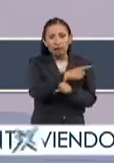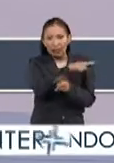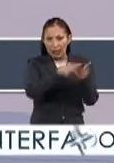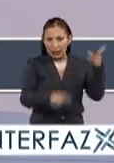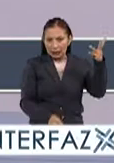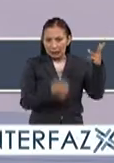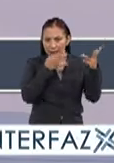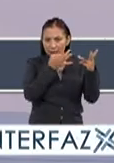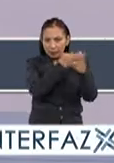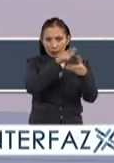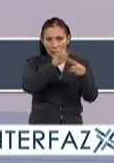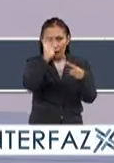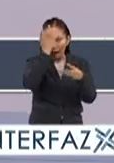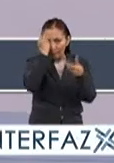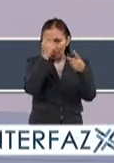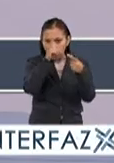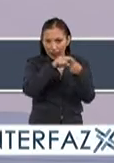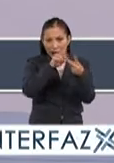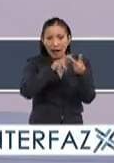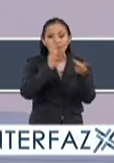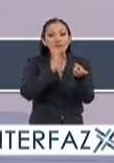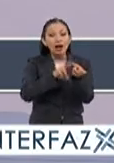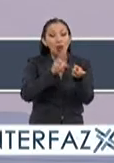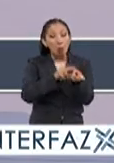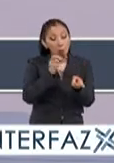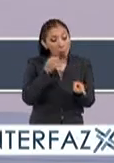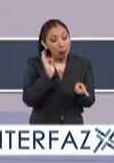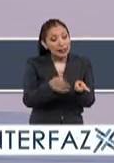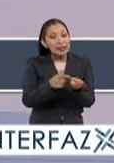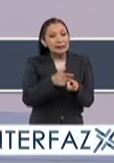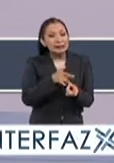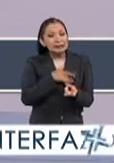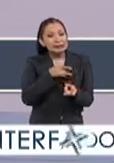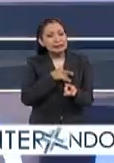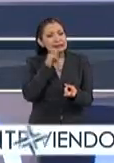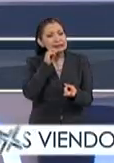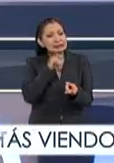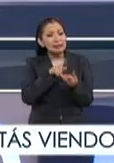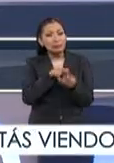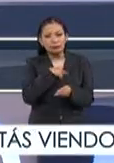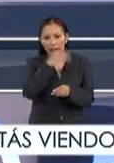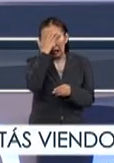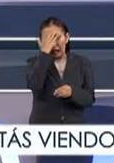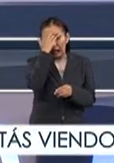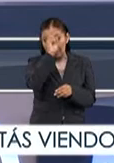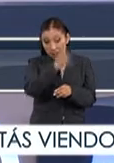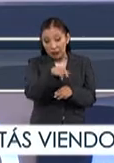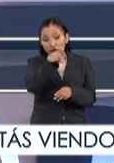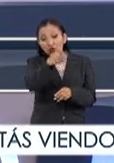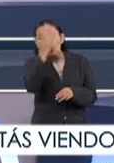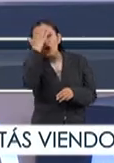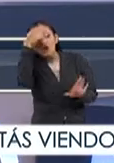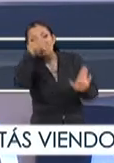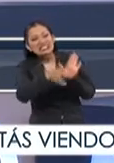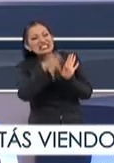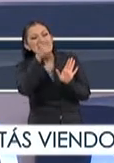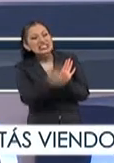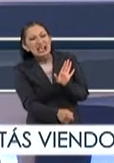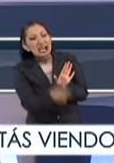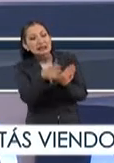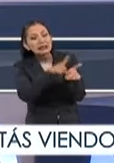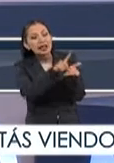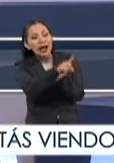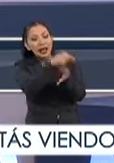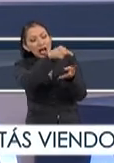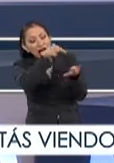aspectos, el cognoscitivo, el valorativo y el afectivo. ¿Cómo está esto? Cognoscitivo, pues que realmente conozcan los